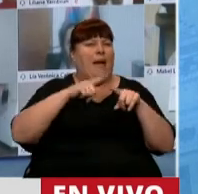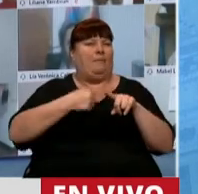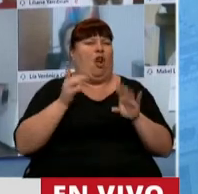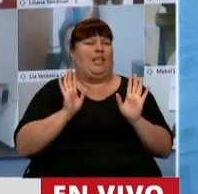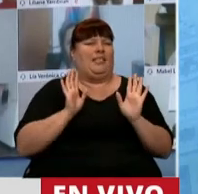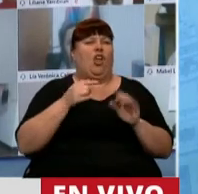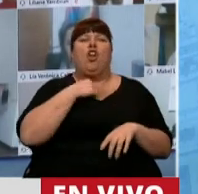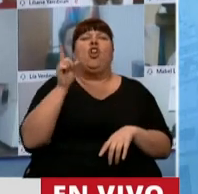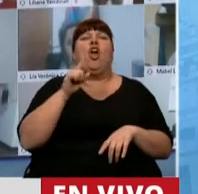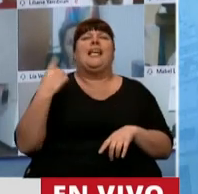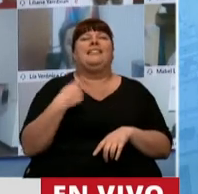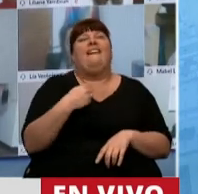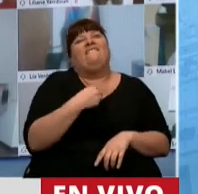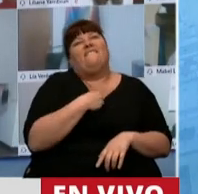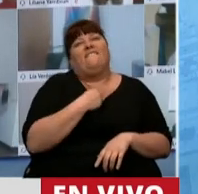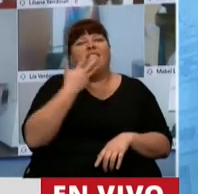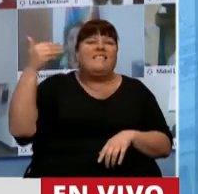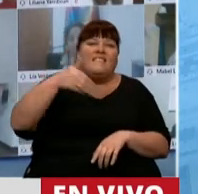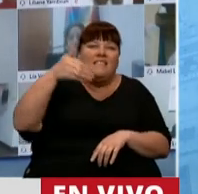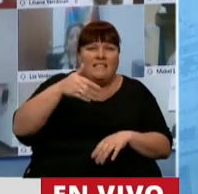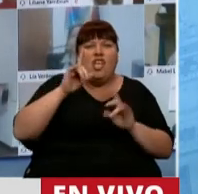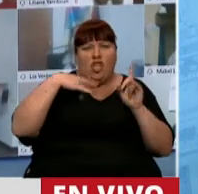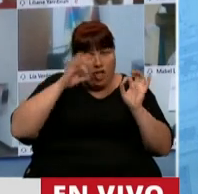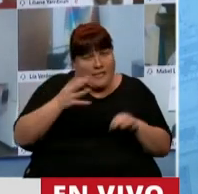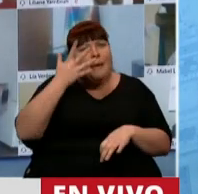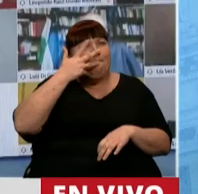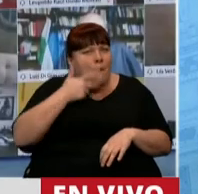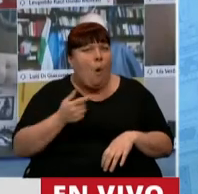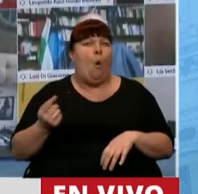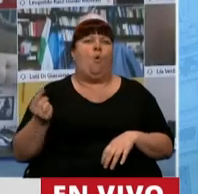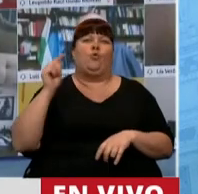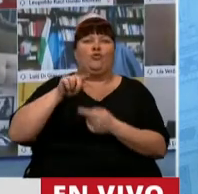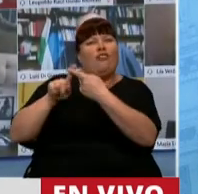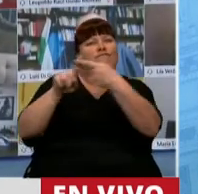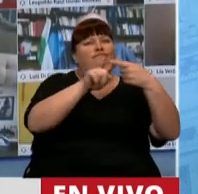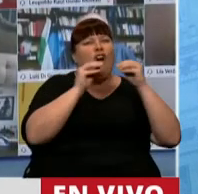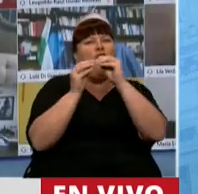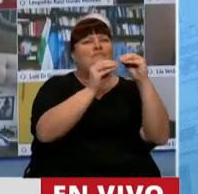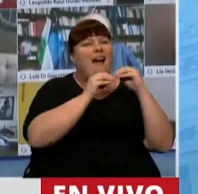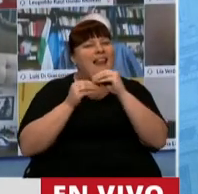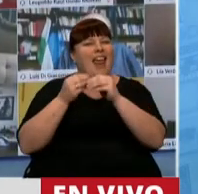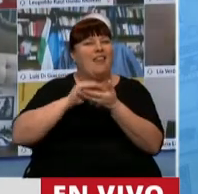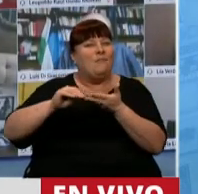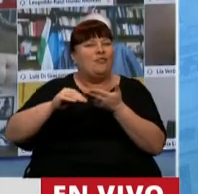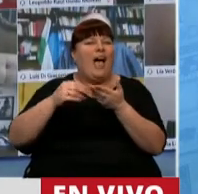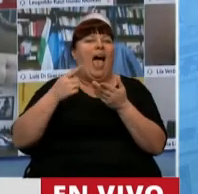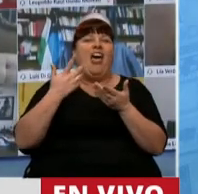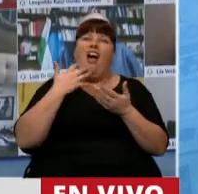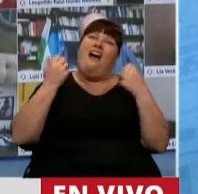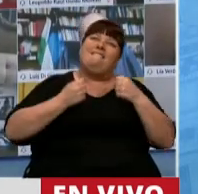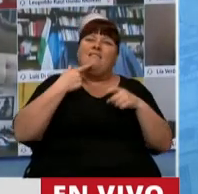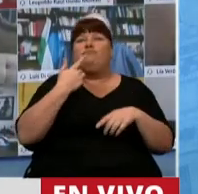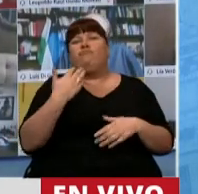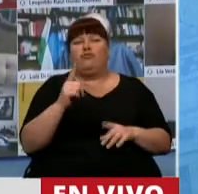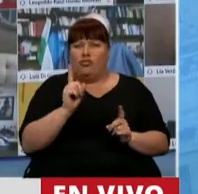Nosotros no somos amantes de la presencialidad, más allá de que nos gusta la convivencia entre colegas por un preciosismo,